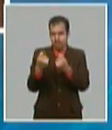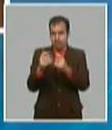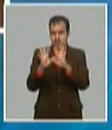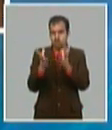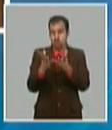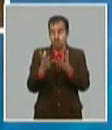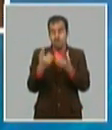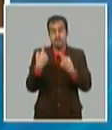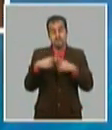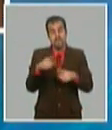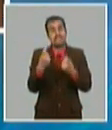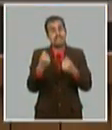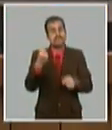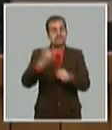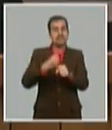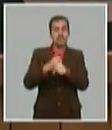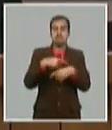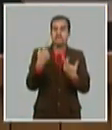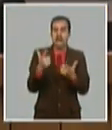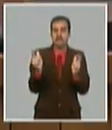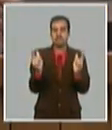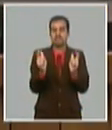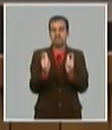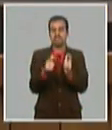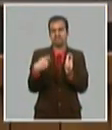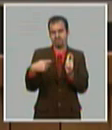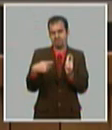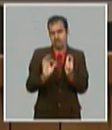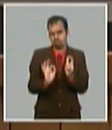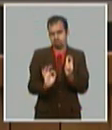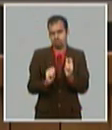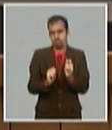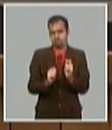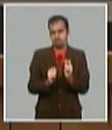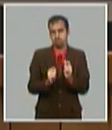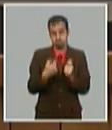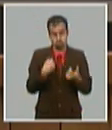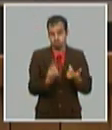disminuir el déficit fiscal que se va a presentar a aprobación de ustedes